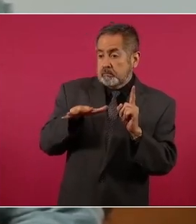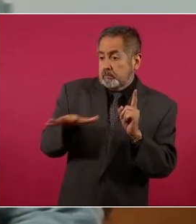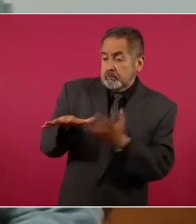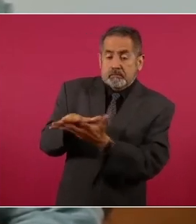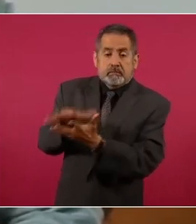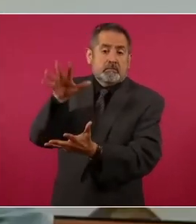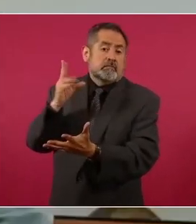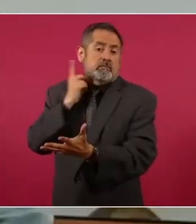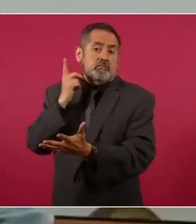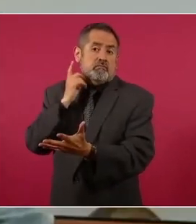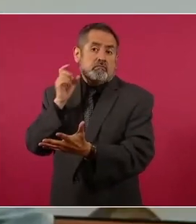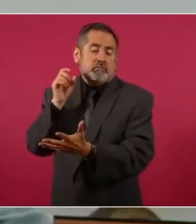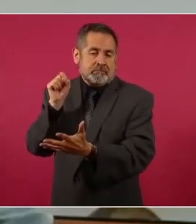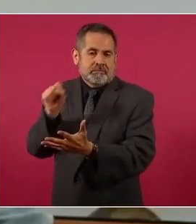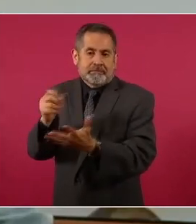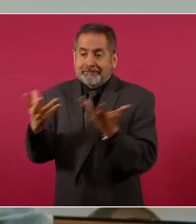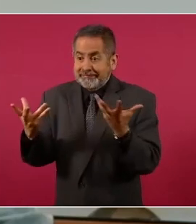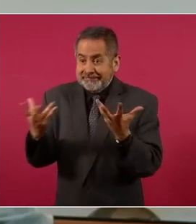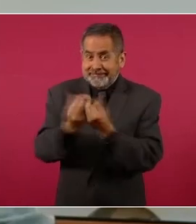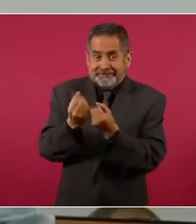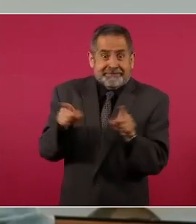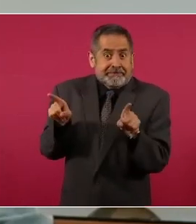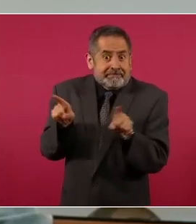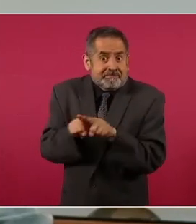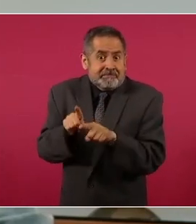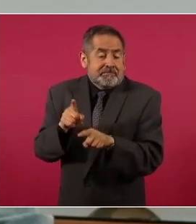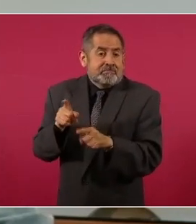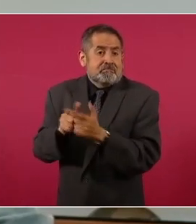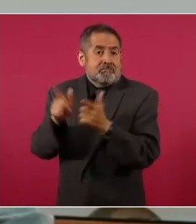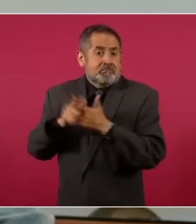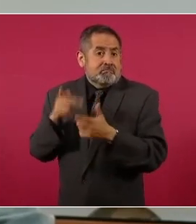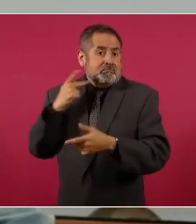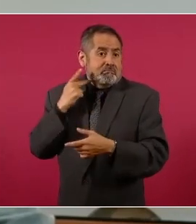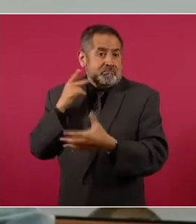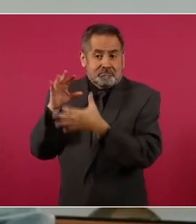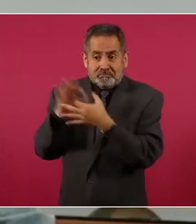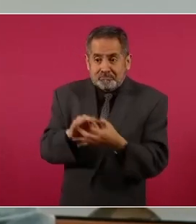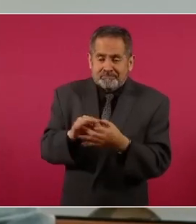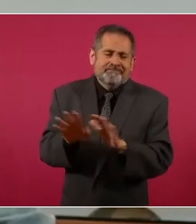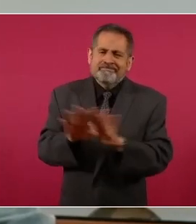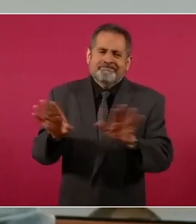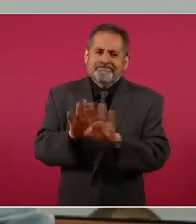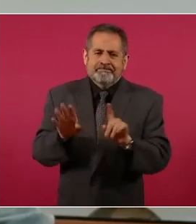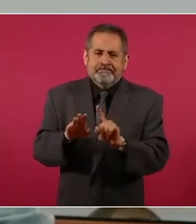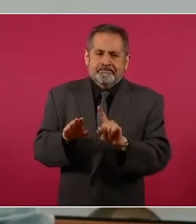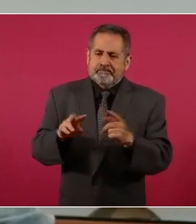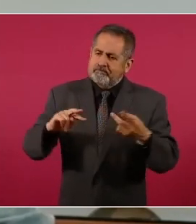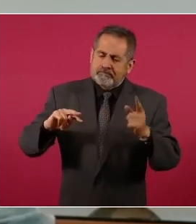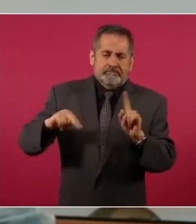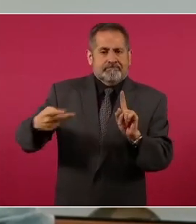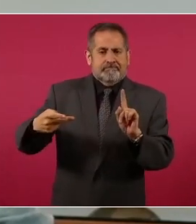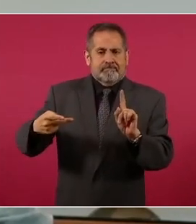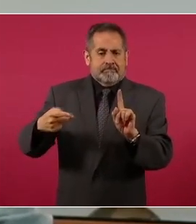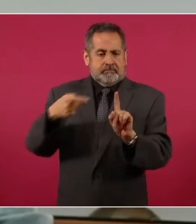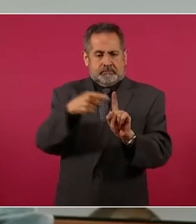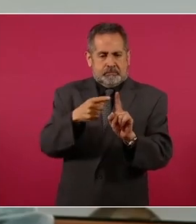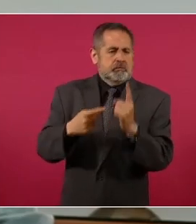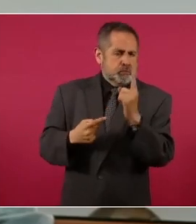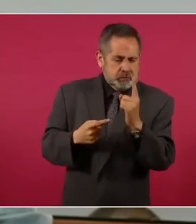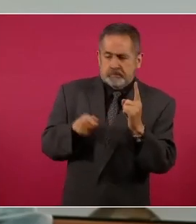Congreso. El Congreso es el principal dique de contención para limitar el poder absoluto de un presidente.